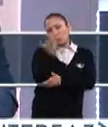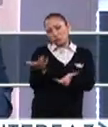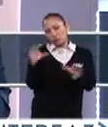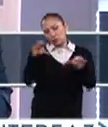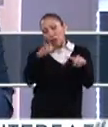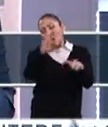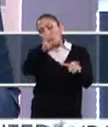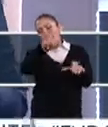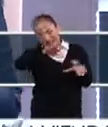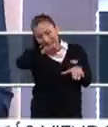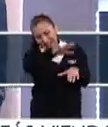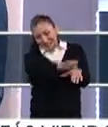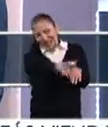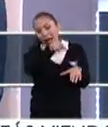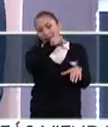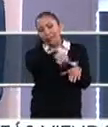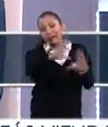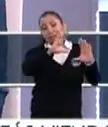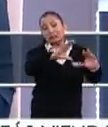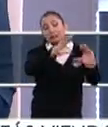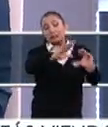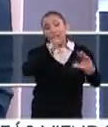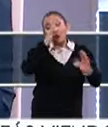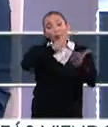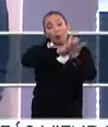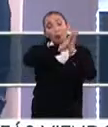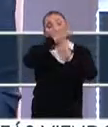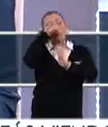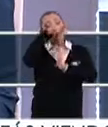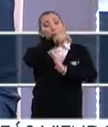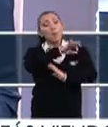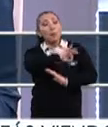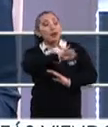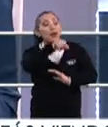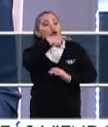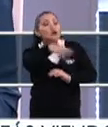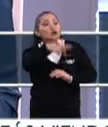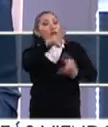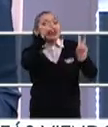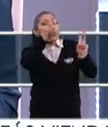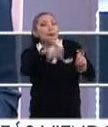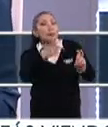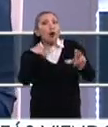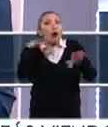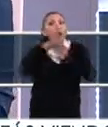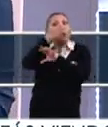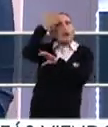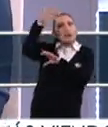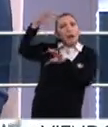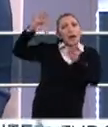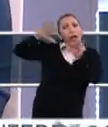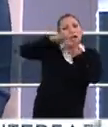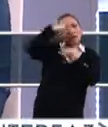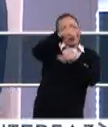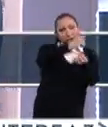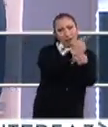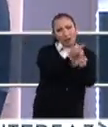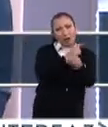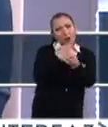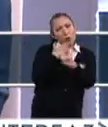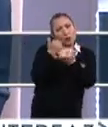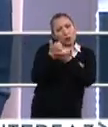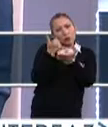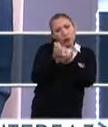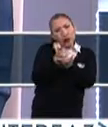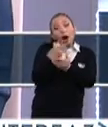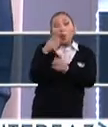comunidad universitaria que está formándose, que puede entender cómo transversalizar el tema de cambio climático en las diferentes carreras, pero